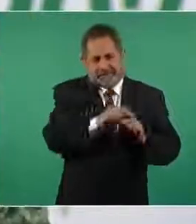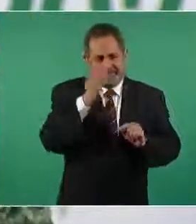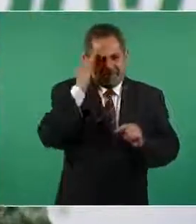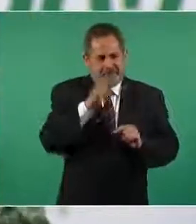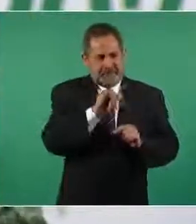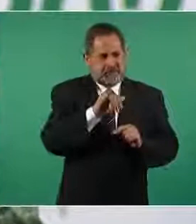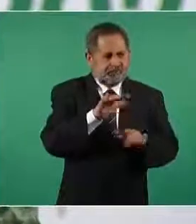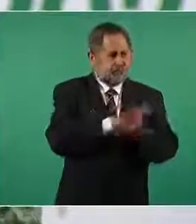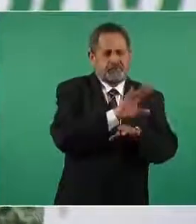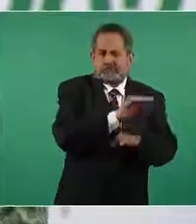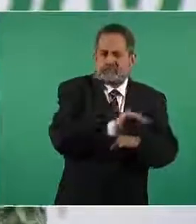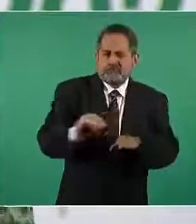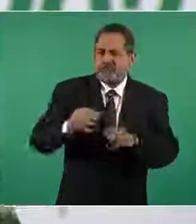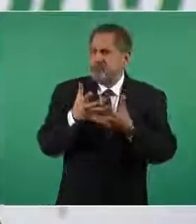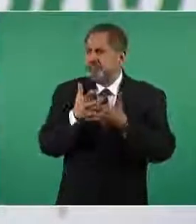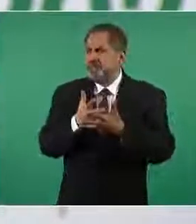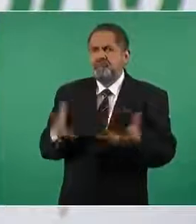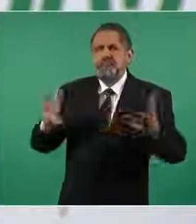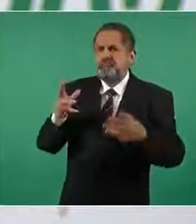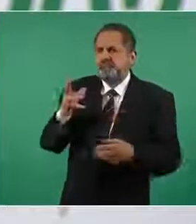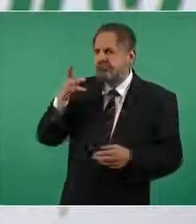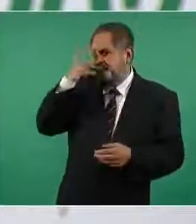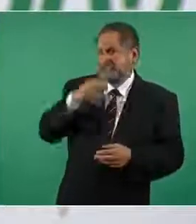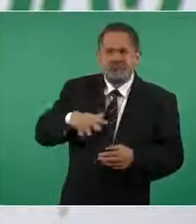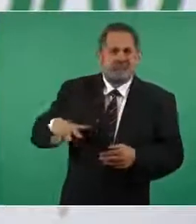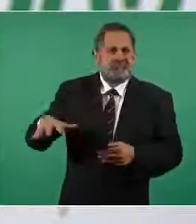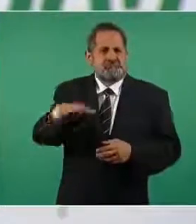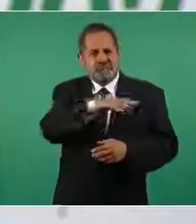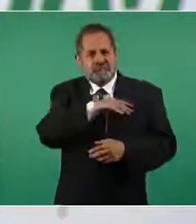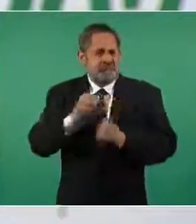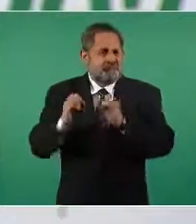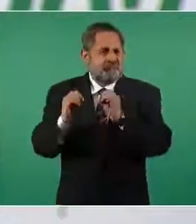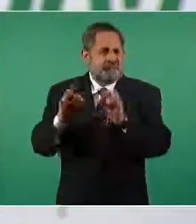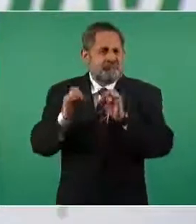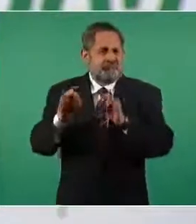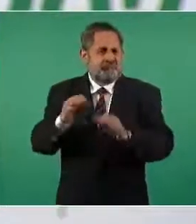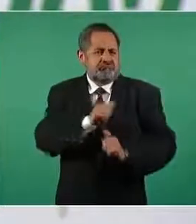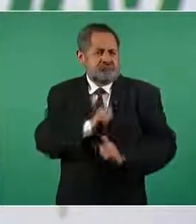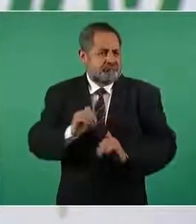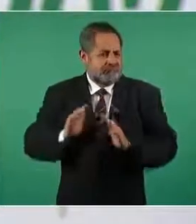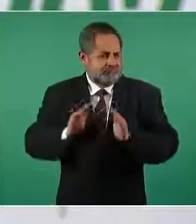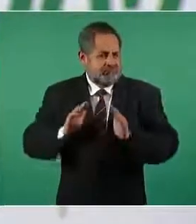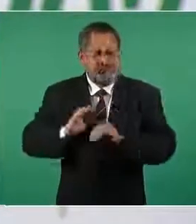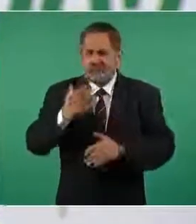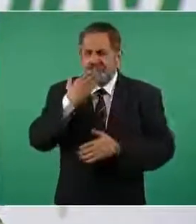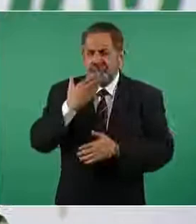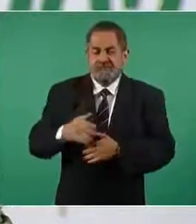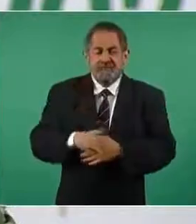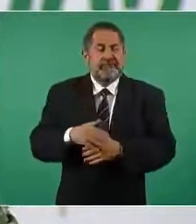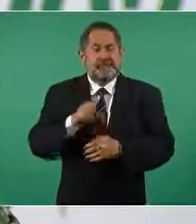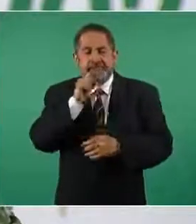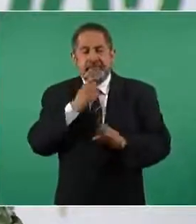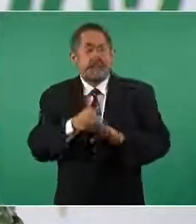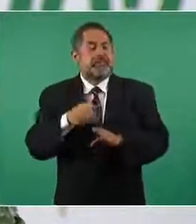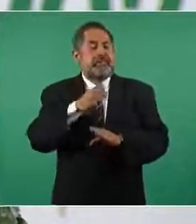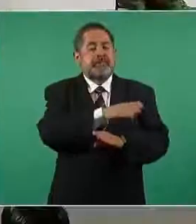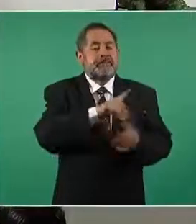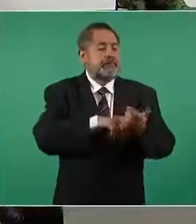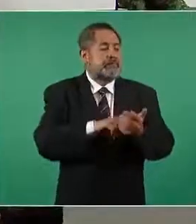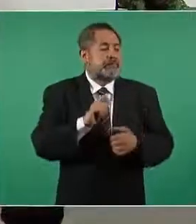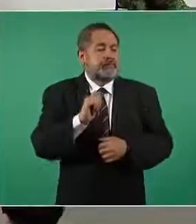por un nuevo complejo militar también haber inclusive sustituido el antiguo